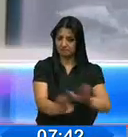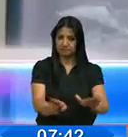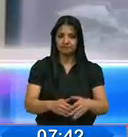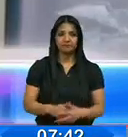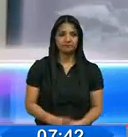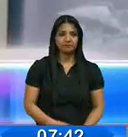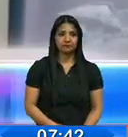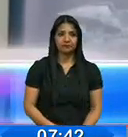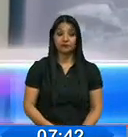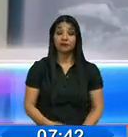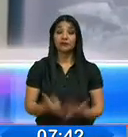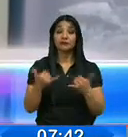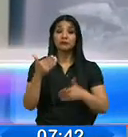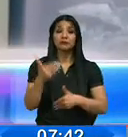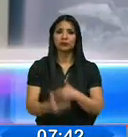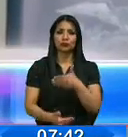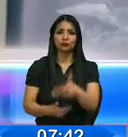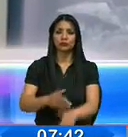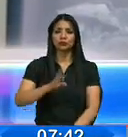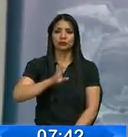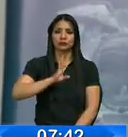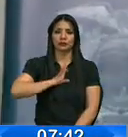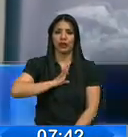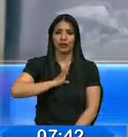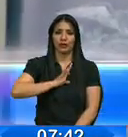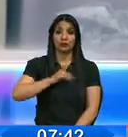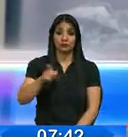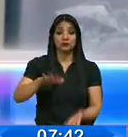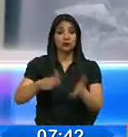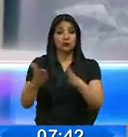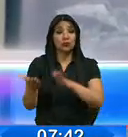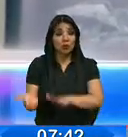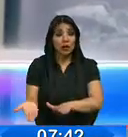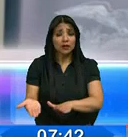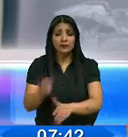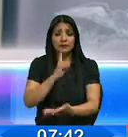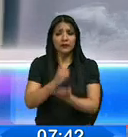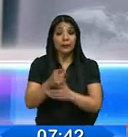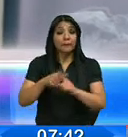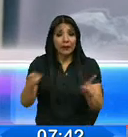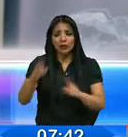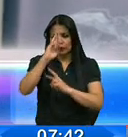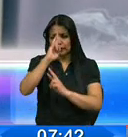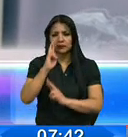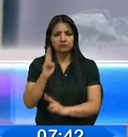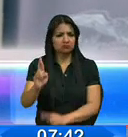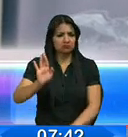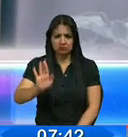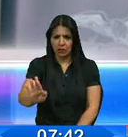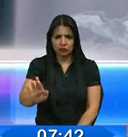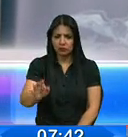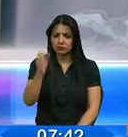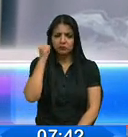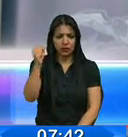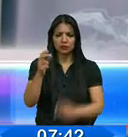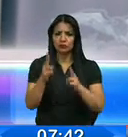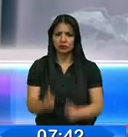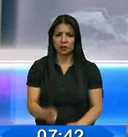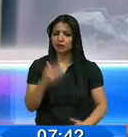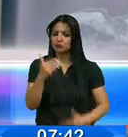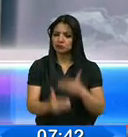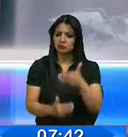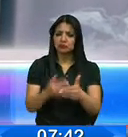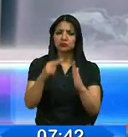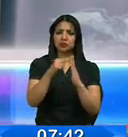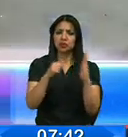inhumación técnica con dignidad, con respeto a los derechos humanos, respetando toda la norma técnica que existe